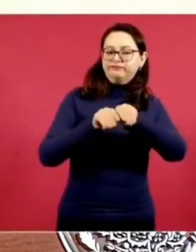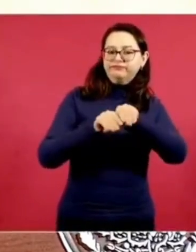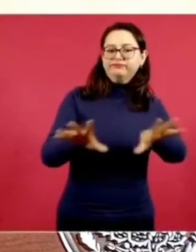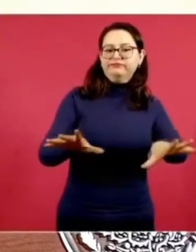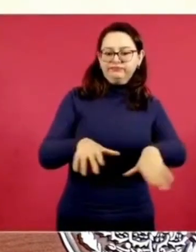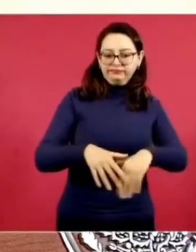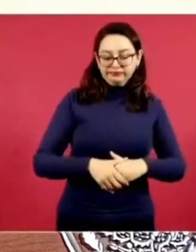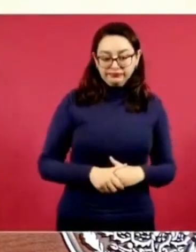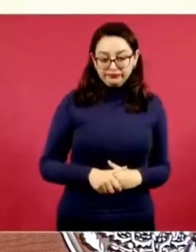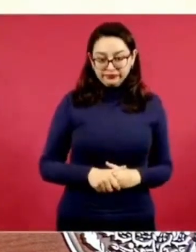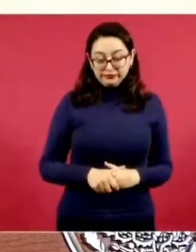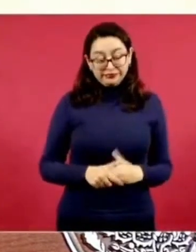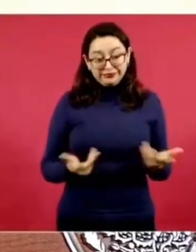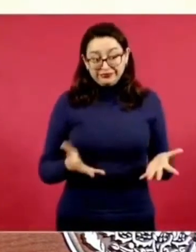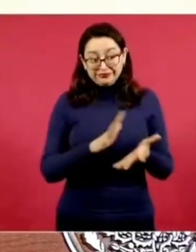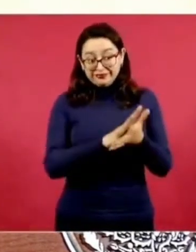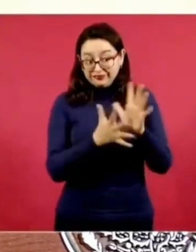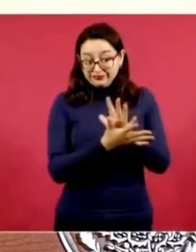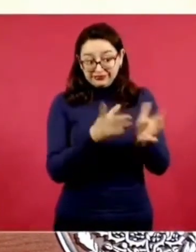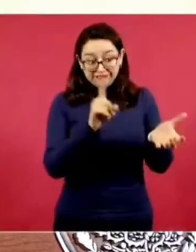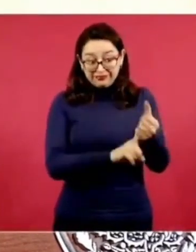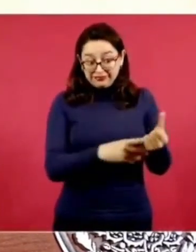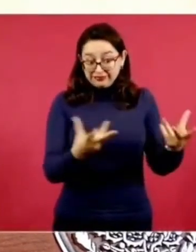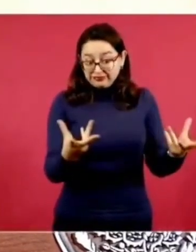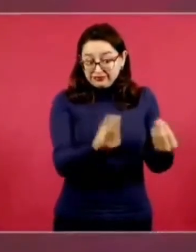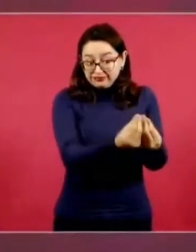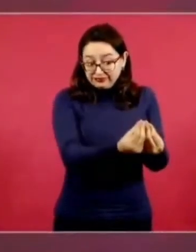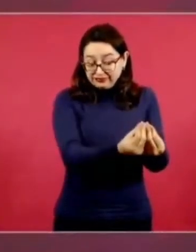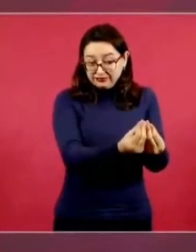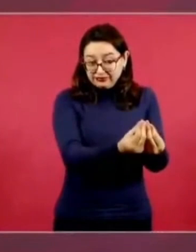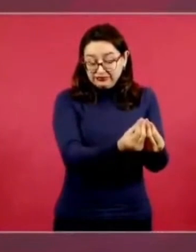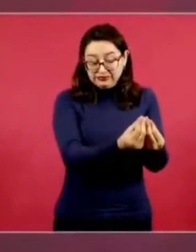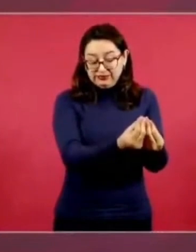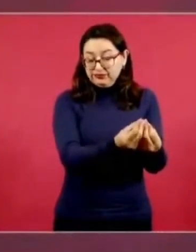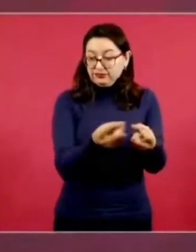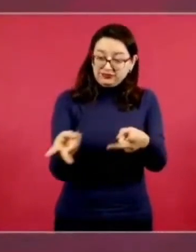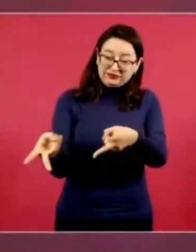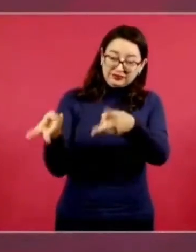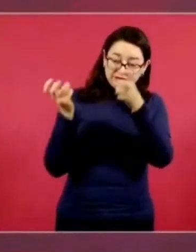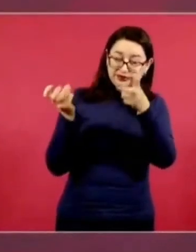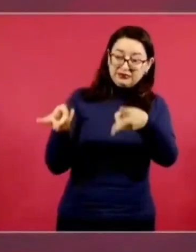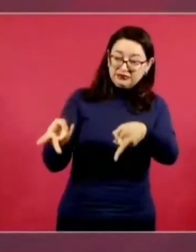que han sido cómplices de todo este saqueo.